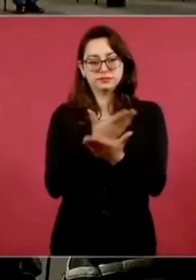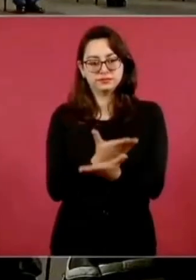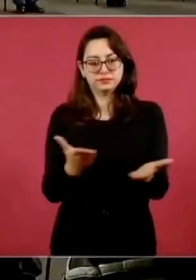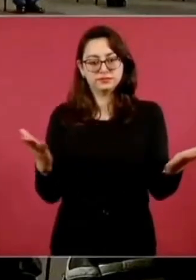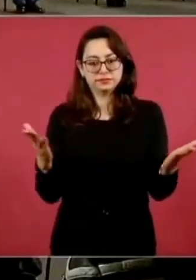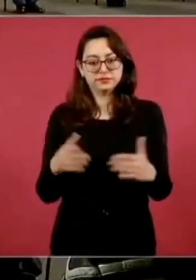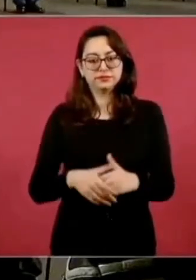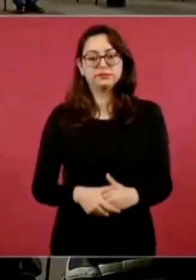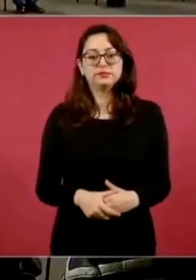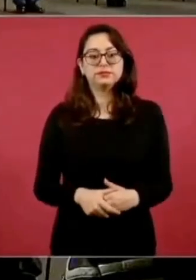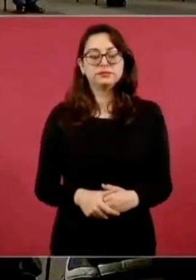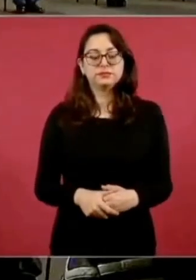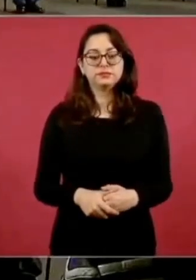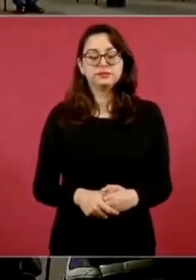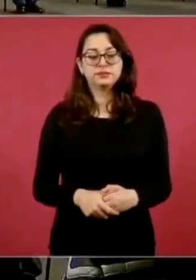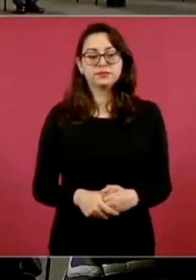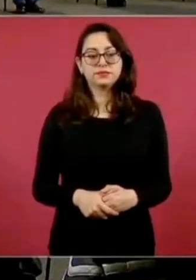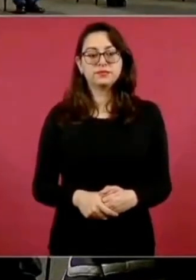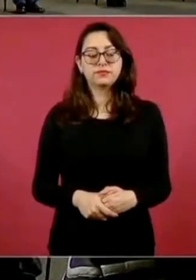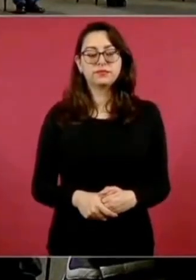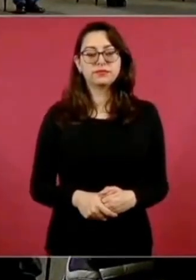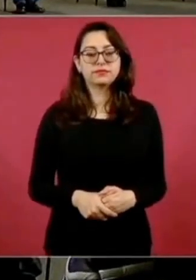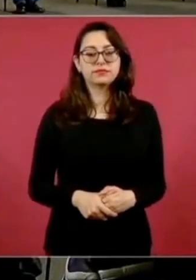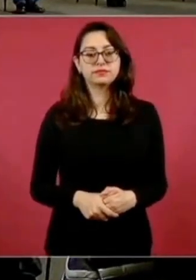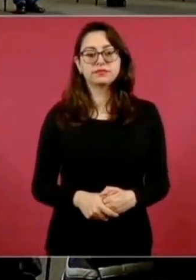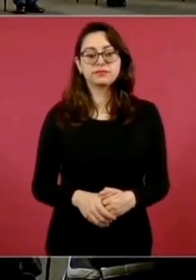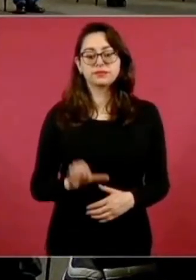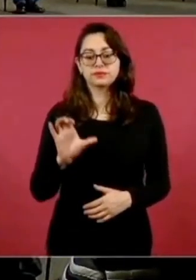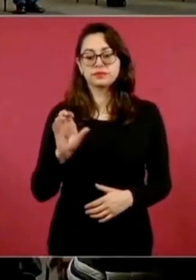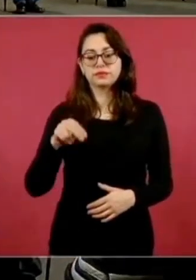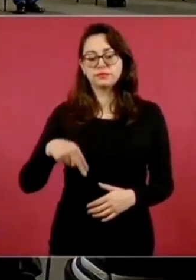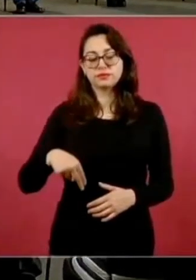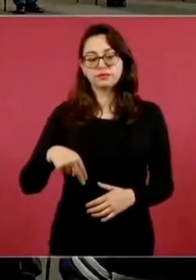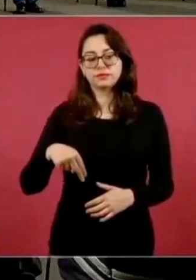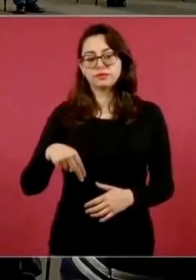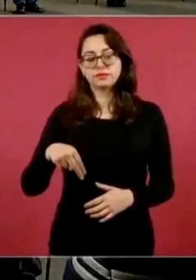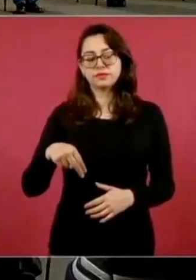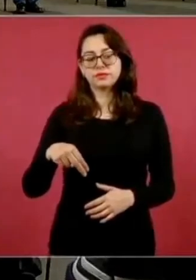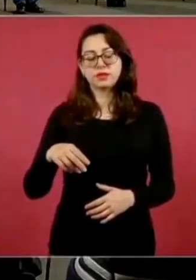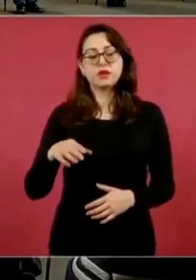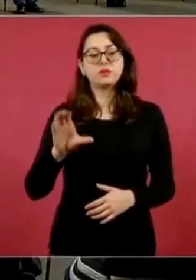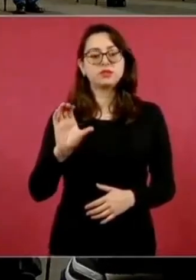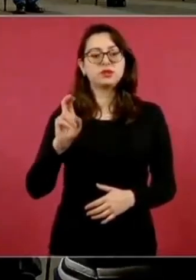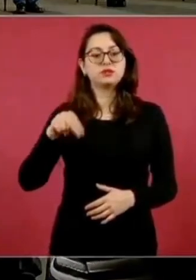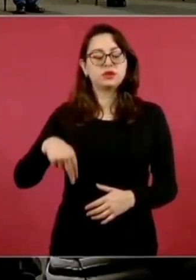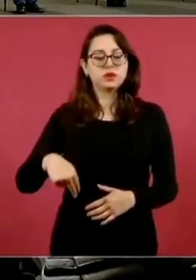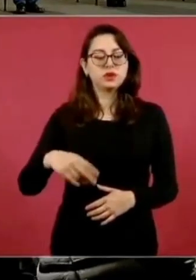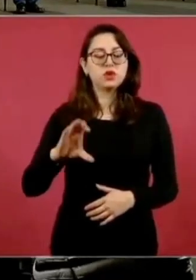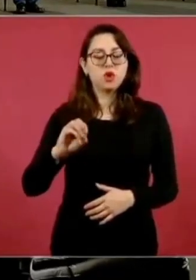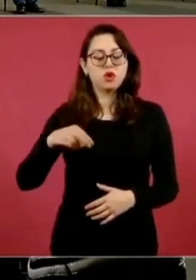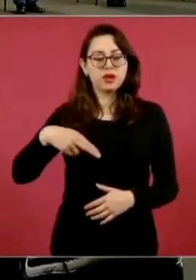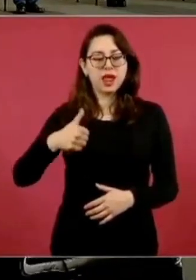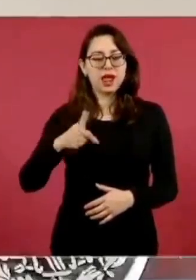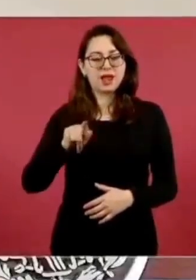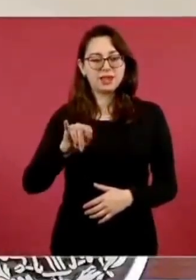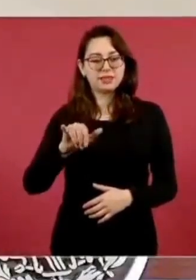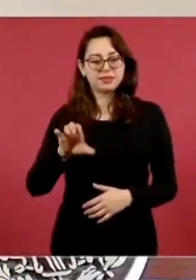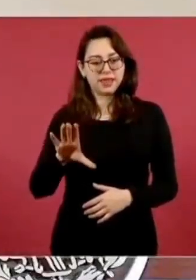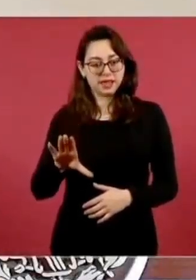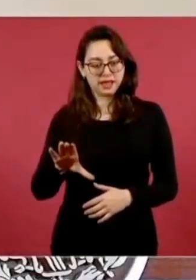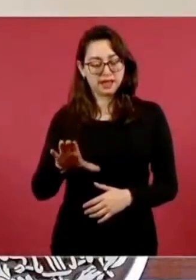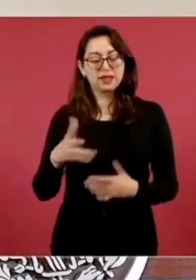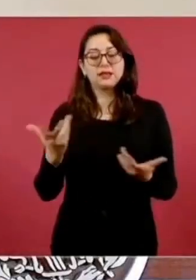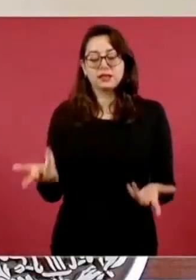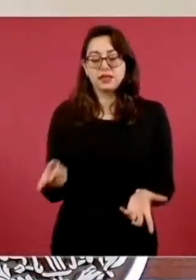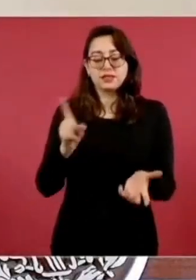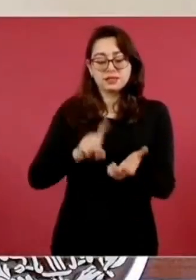La Comisión Nacional de Libros de Texto Gratuitos con Alitec es y ha sido garante